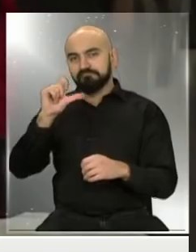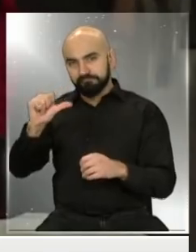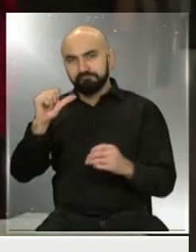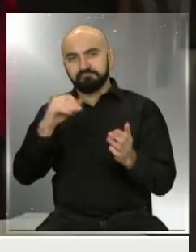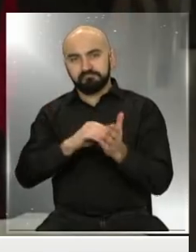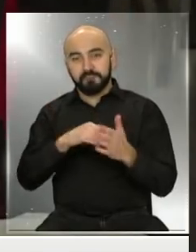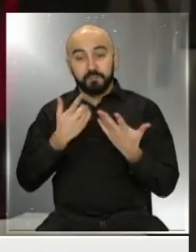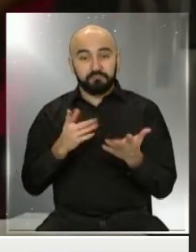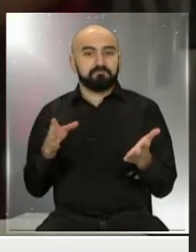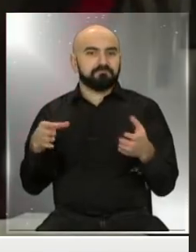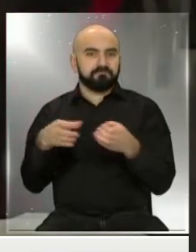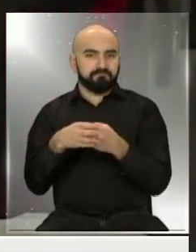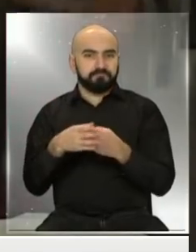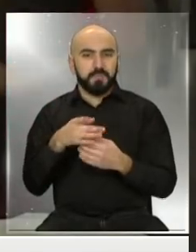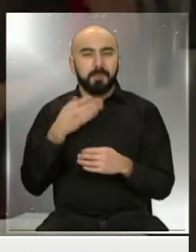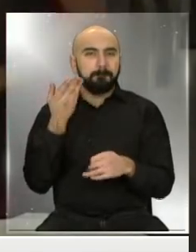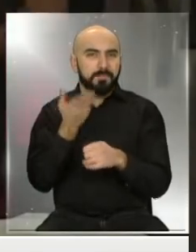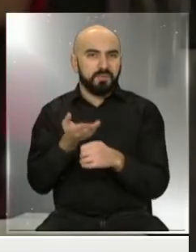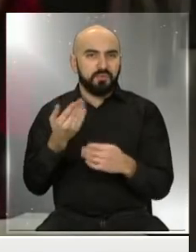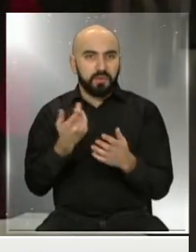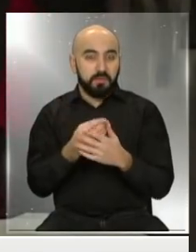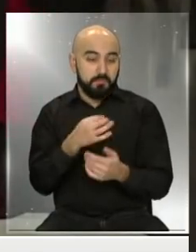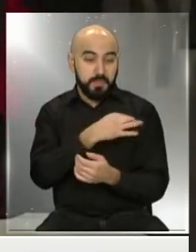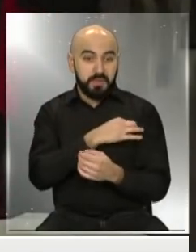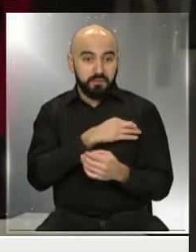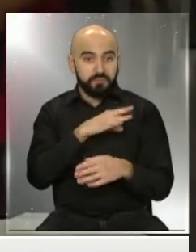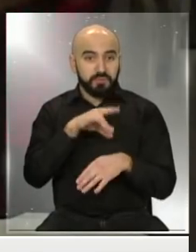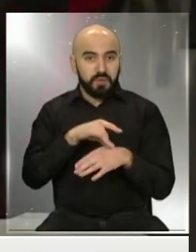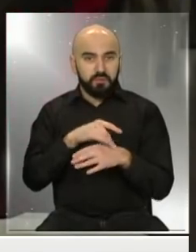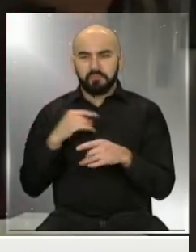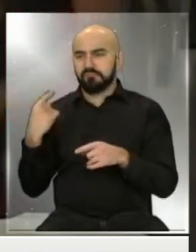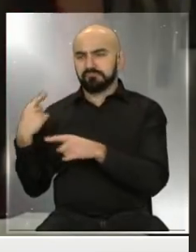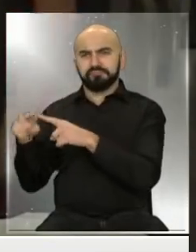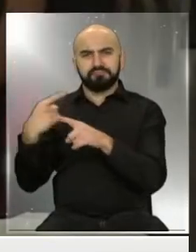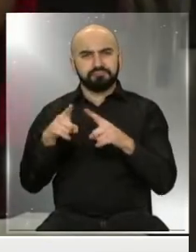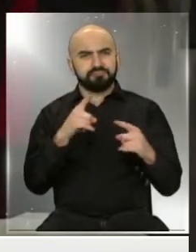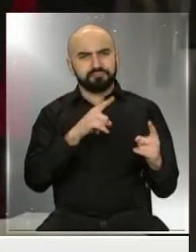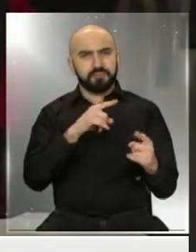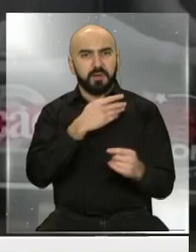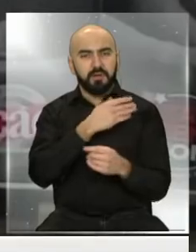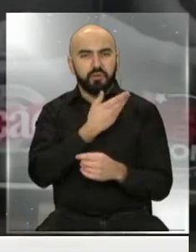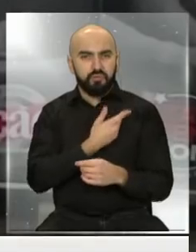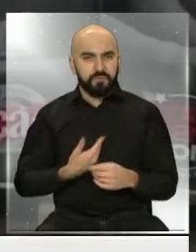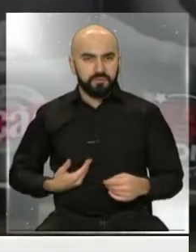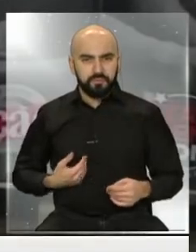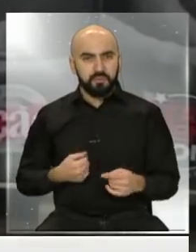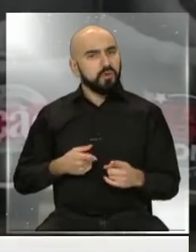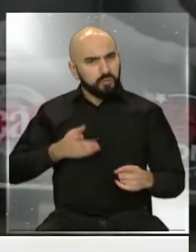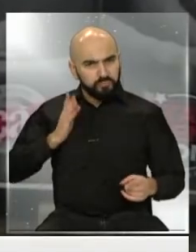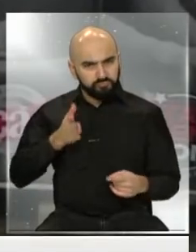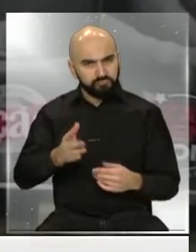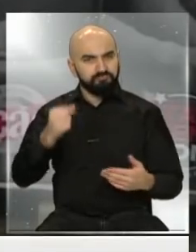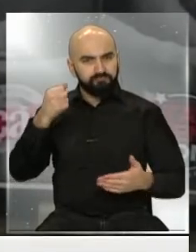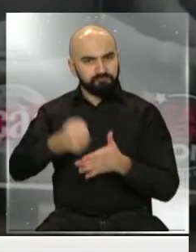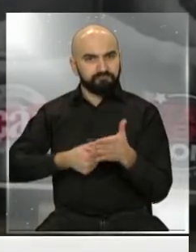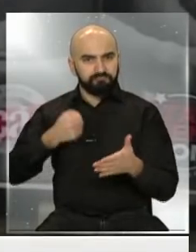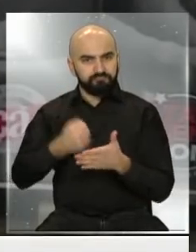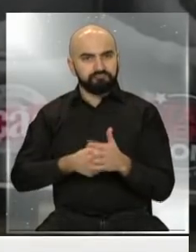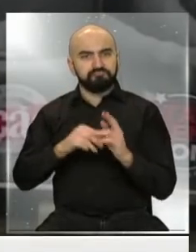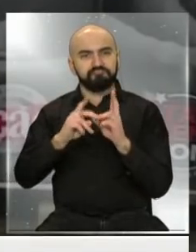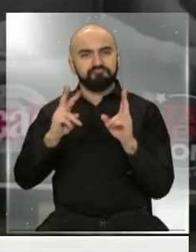pidió que los ministerios de la salud de los distintos gobiernos sigan sin bajar la guardia con las medidas de